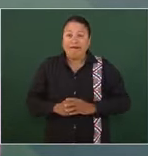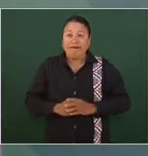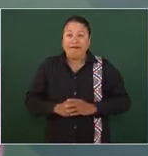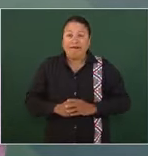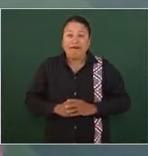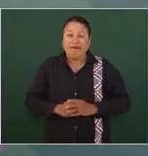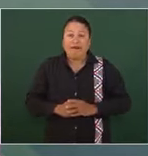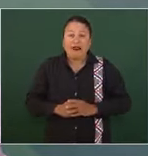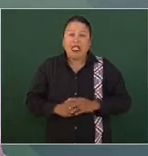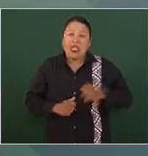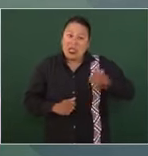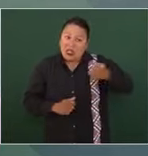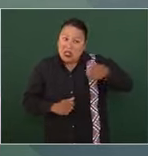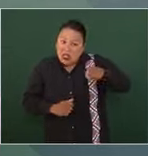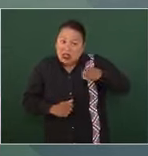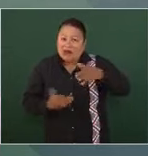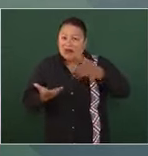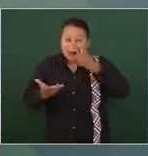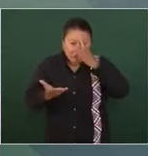deciden